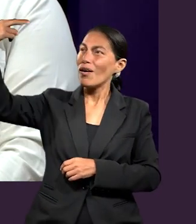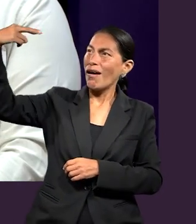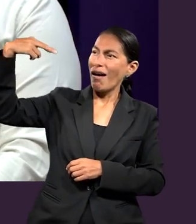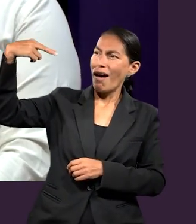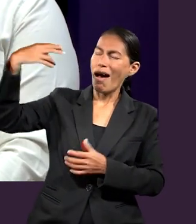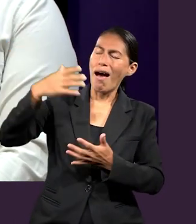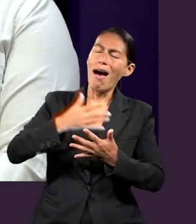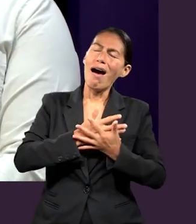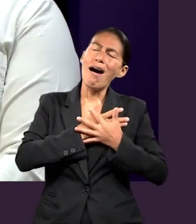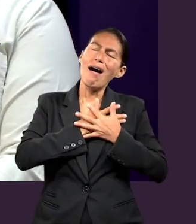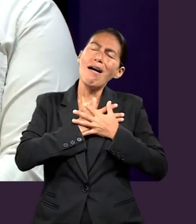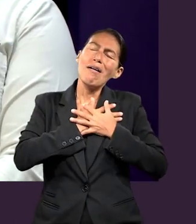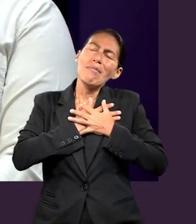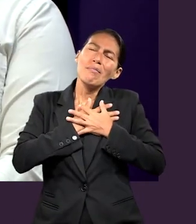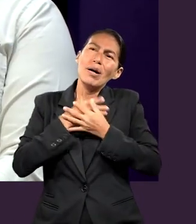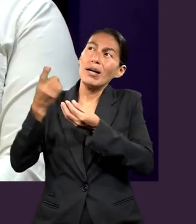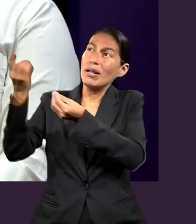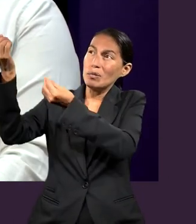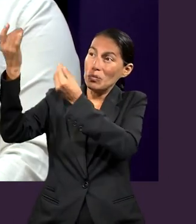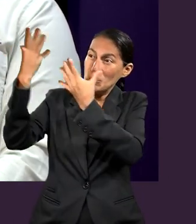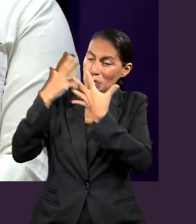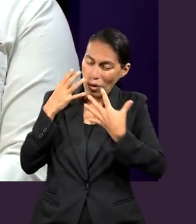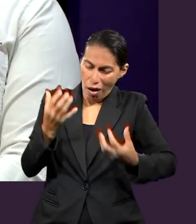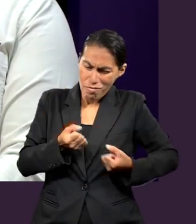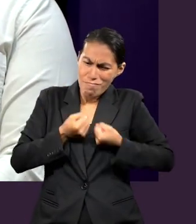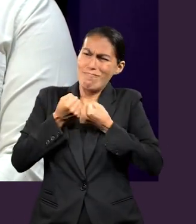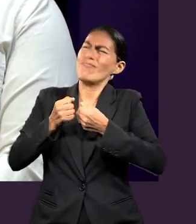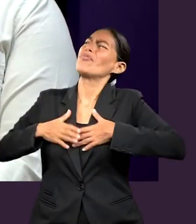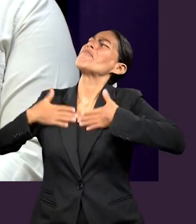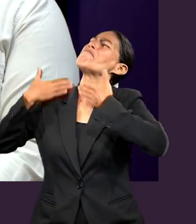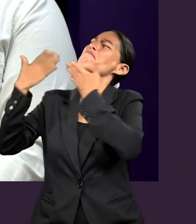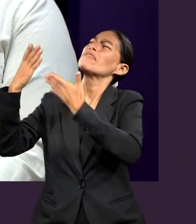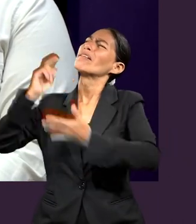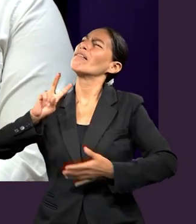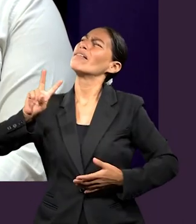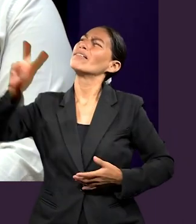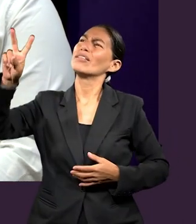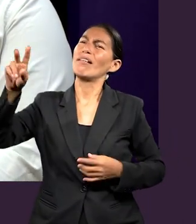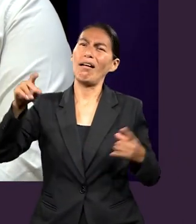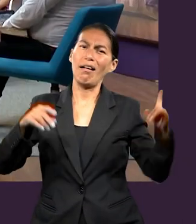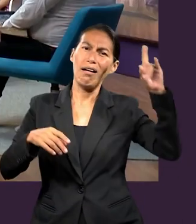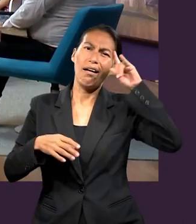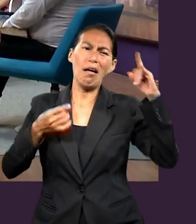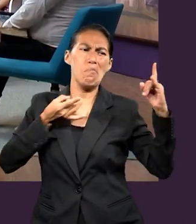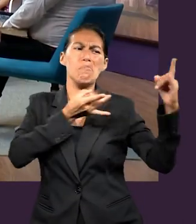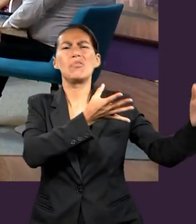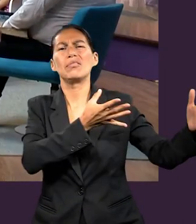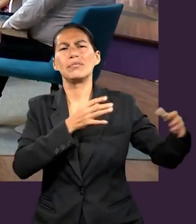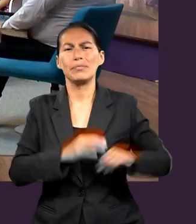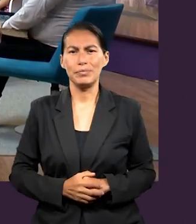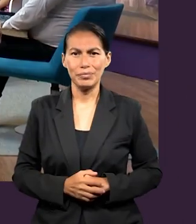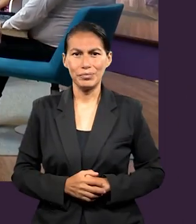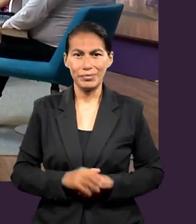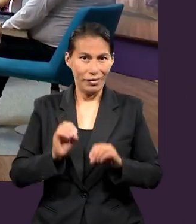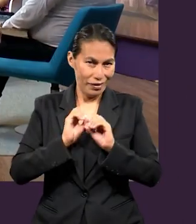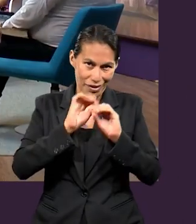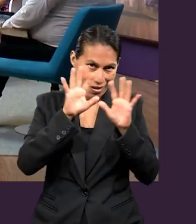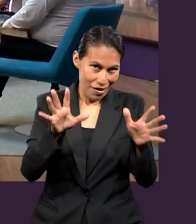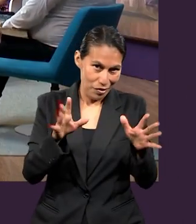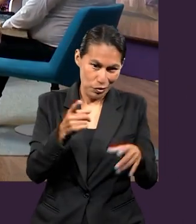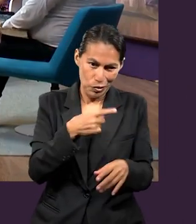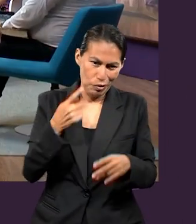de nosotros y Dios nos quiere dar esa victoria y esa confianza que deberemos tener. Claro, en la debilidad